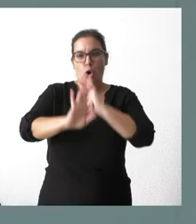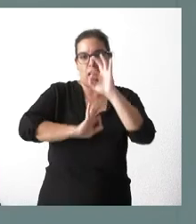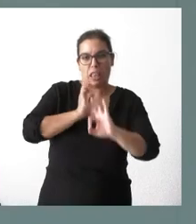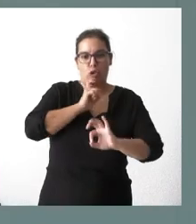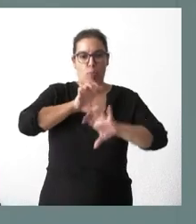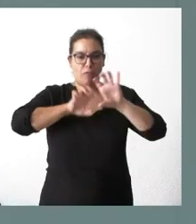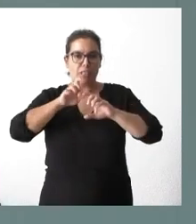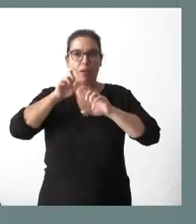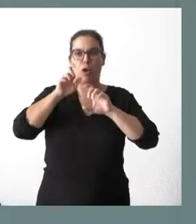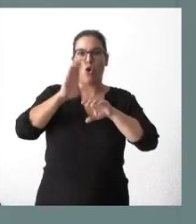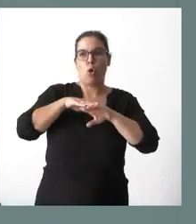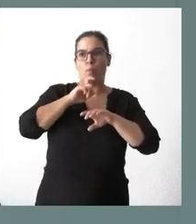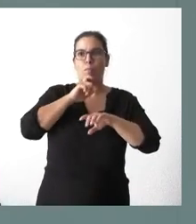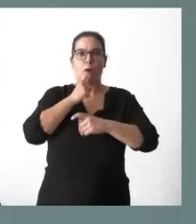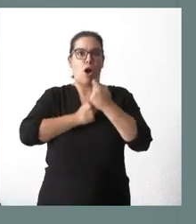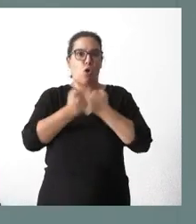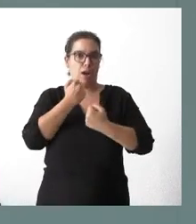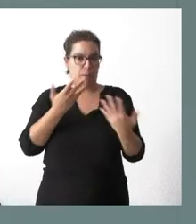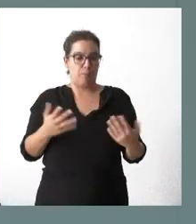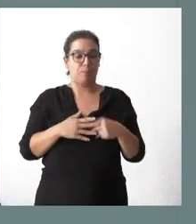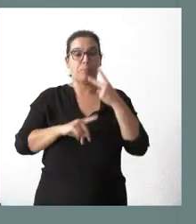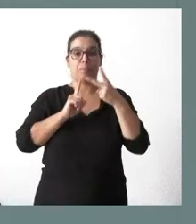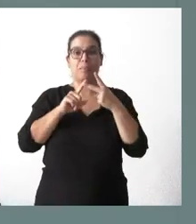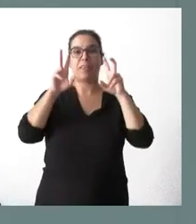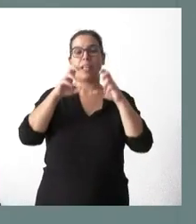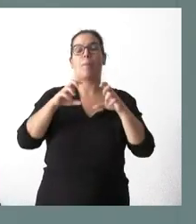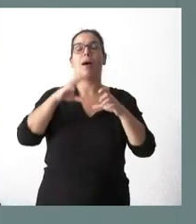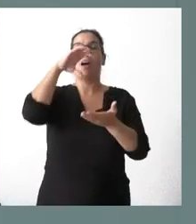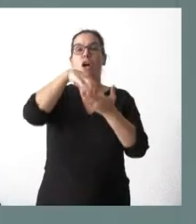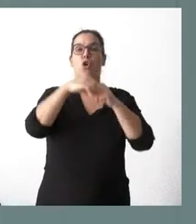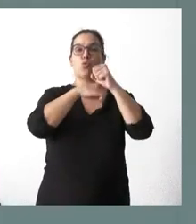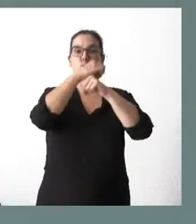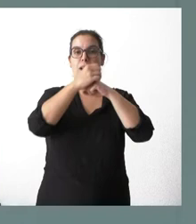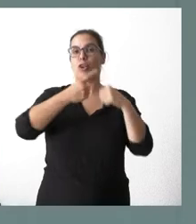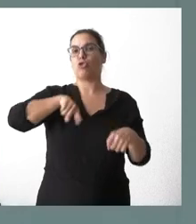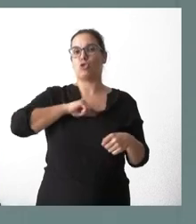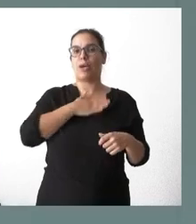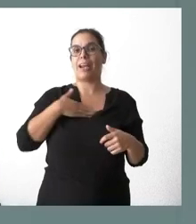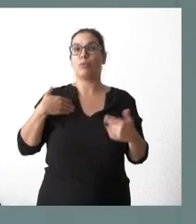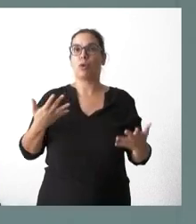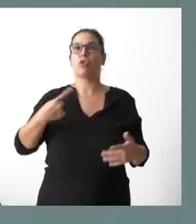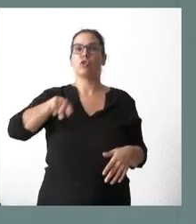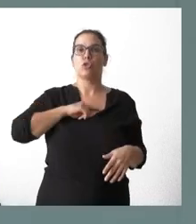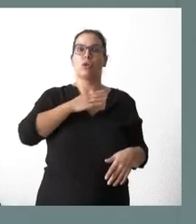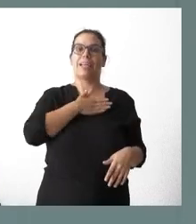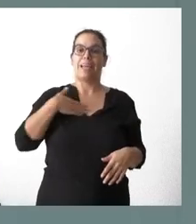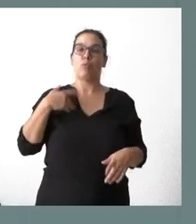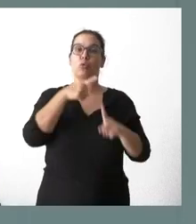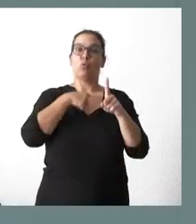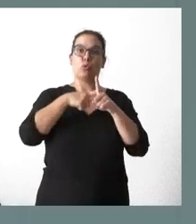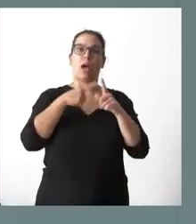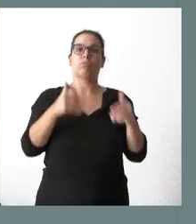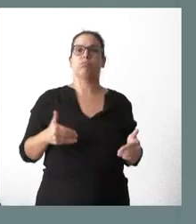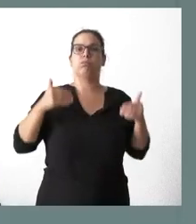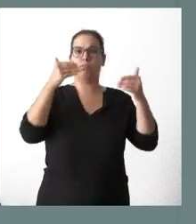qué medidas tiene que tomar para ahorrar, ¿no? Lo segundo, lo de las nucleares, ¿en qué línea? Nosotros no somos partidarios de ampliar el periodo de vida útil de las nucleares